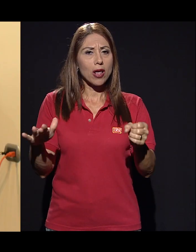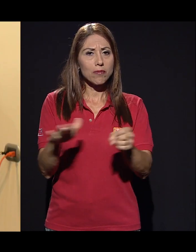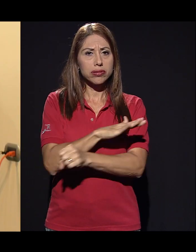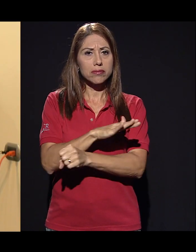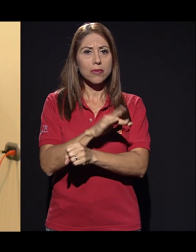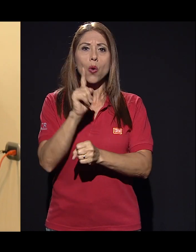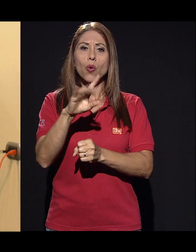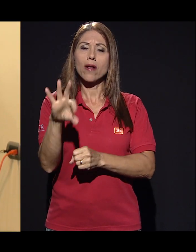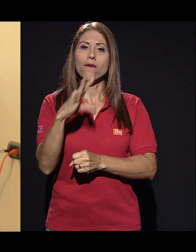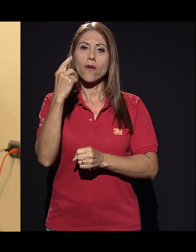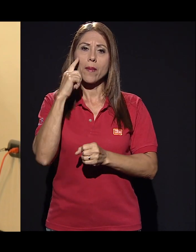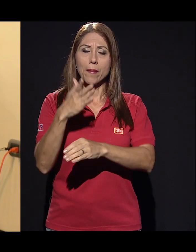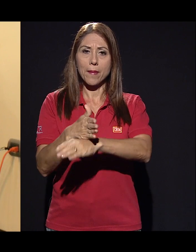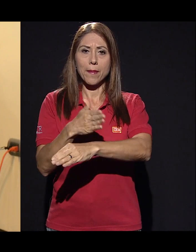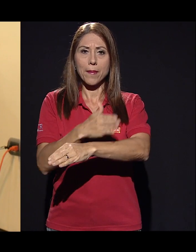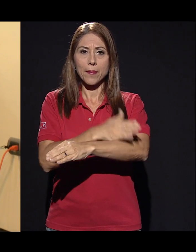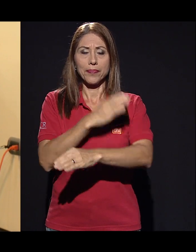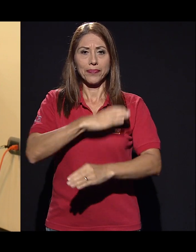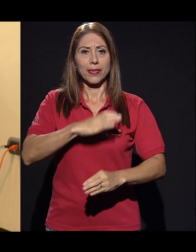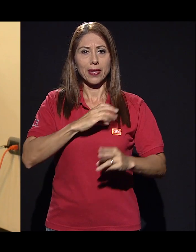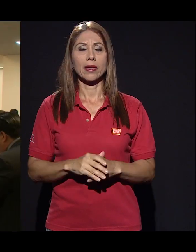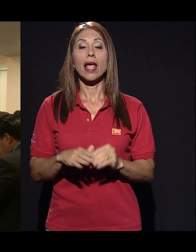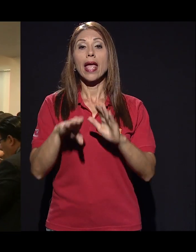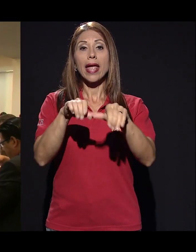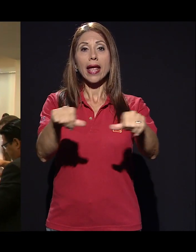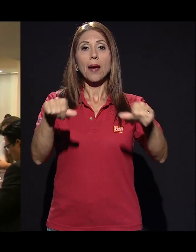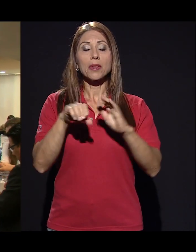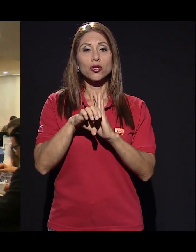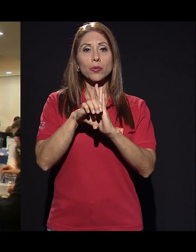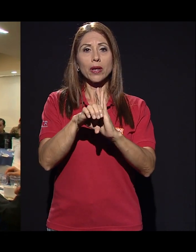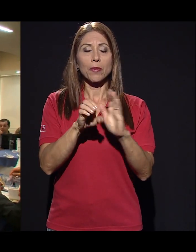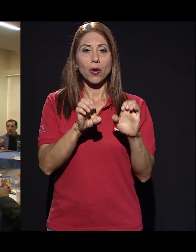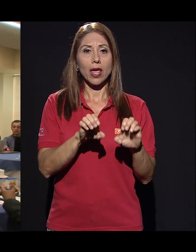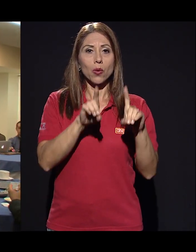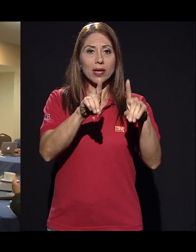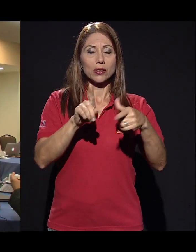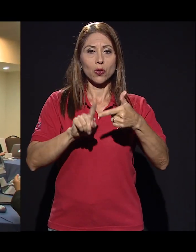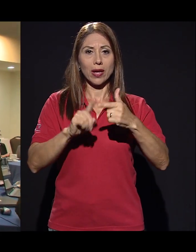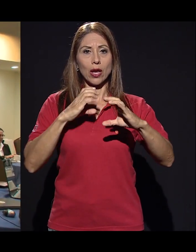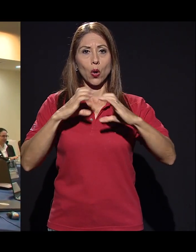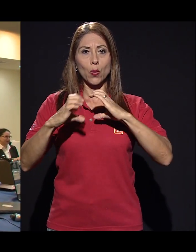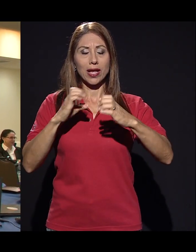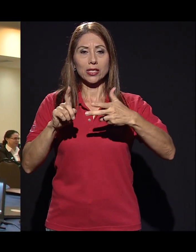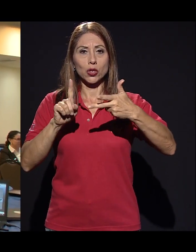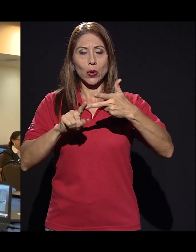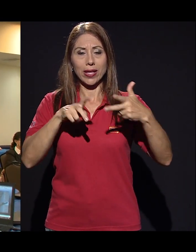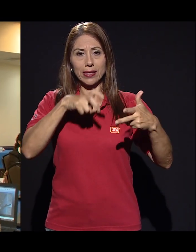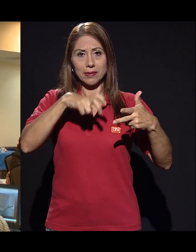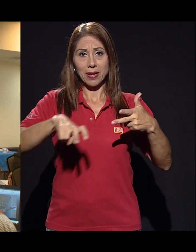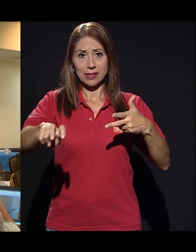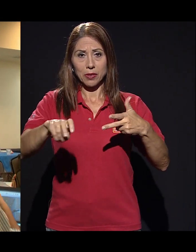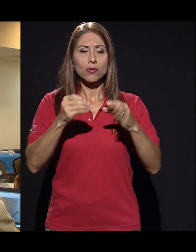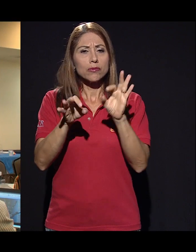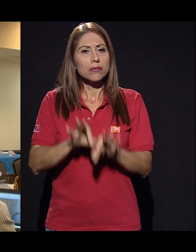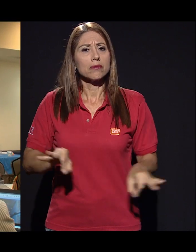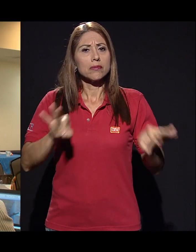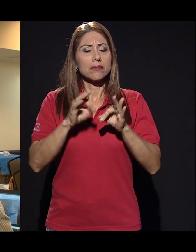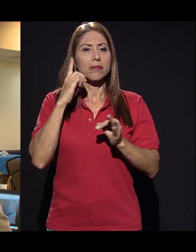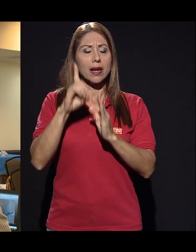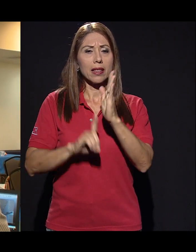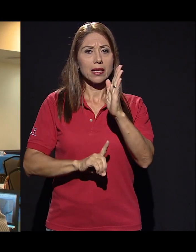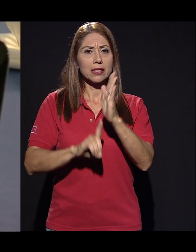herramienta para mejorar nuestra calidad de vida. En ámbitos como la educación, la comunicación y el